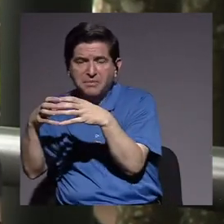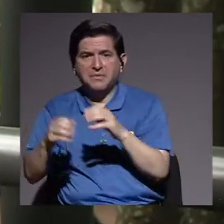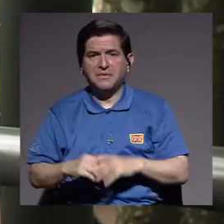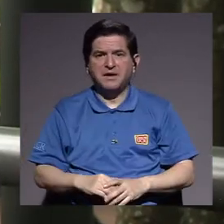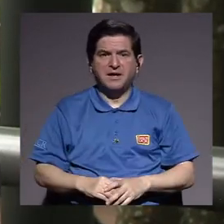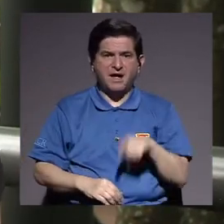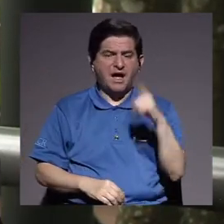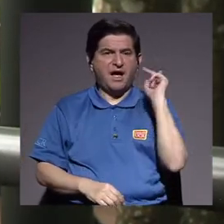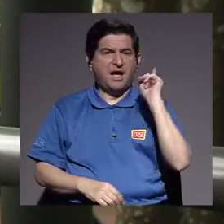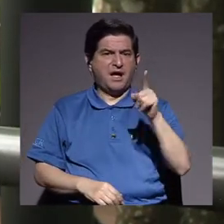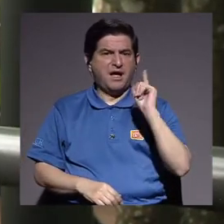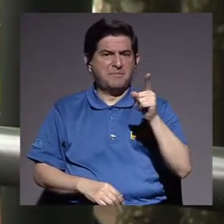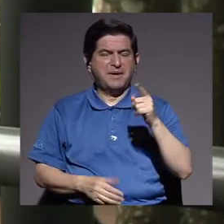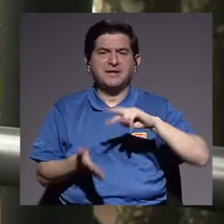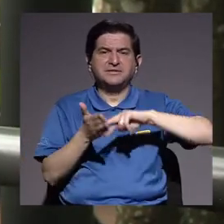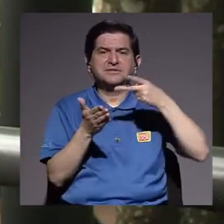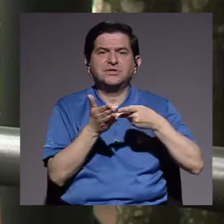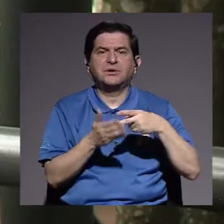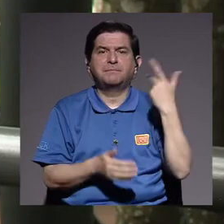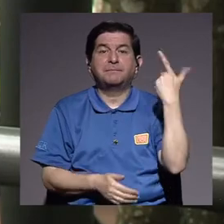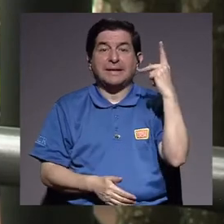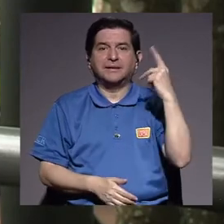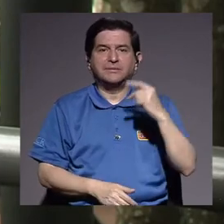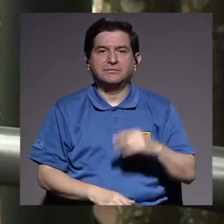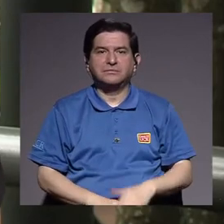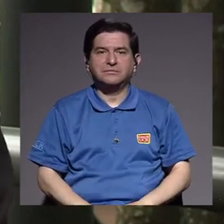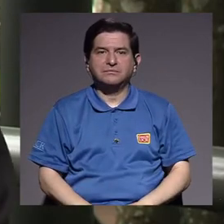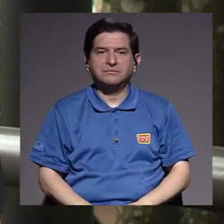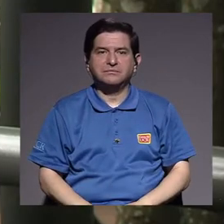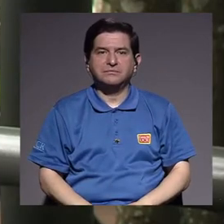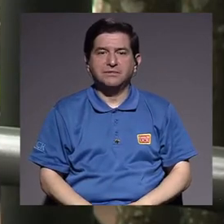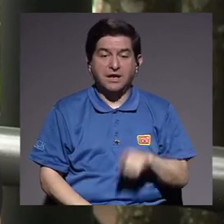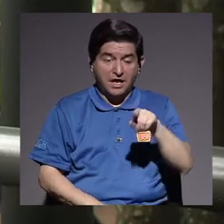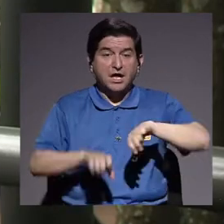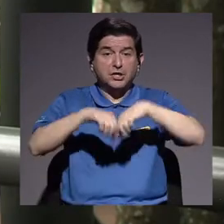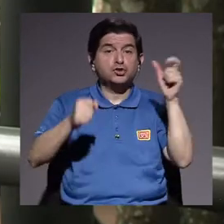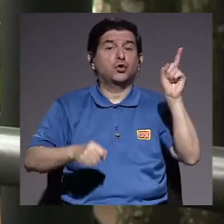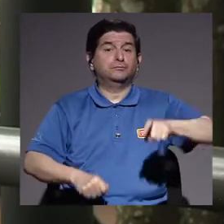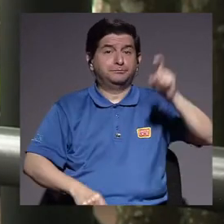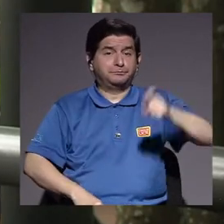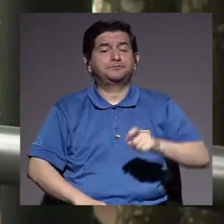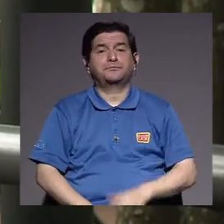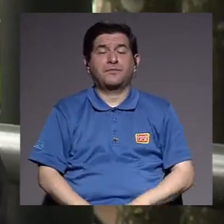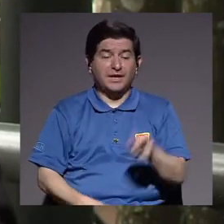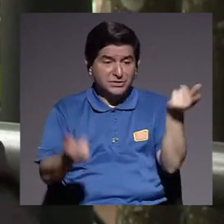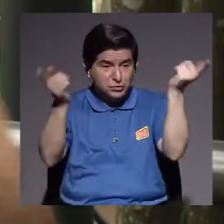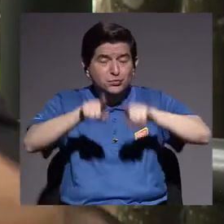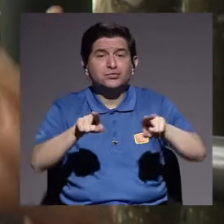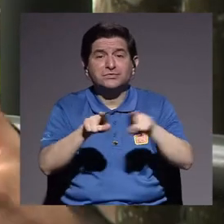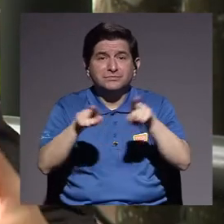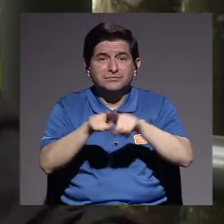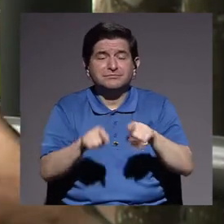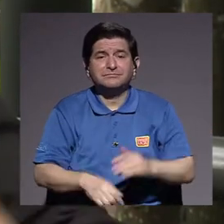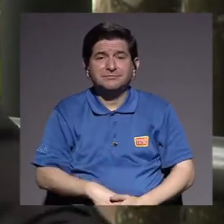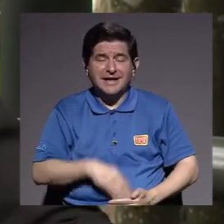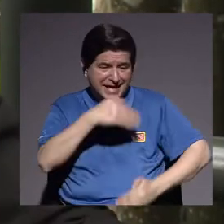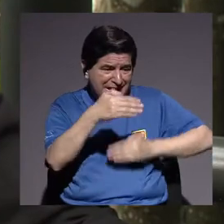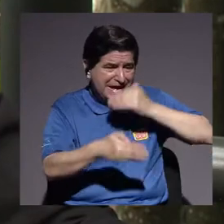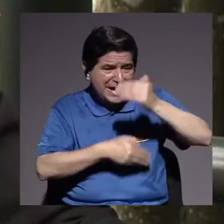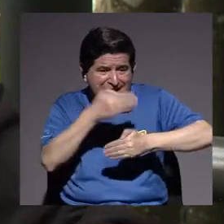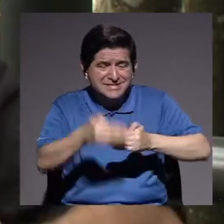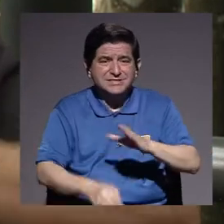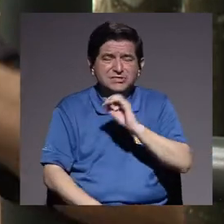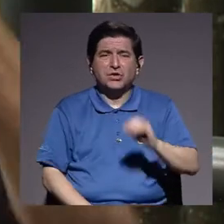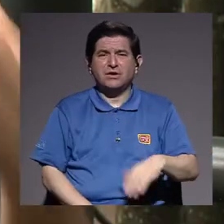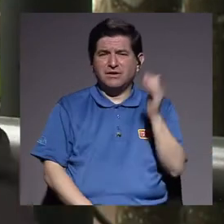un distanciamiento social, es amenazante. Y eso es lo que hay que también ir rompiendo, ¿verdad? Y eso pasa justamente por una gestión